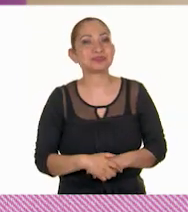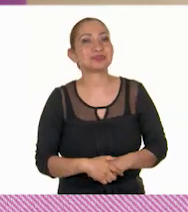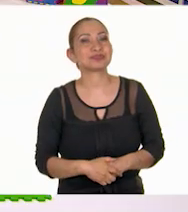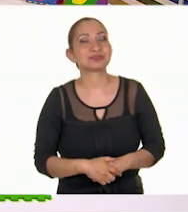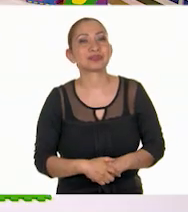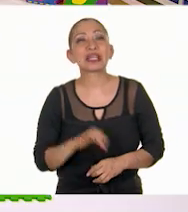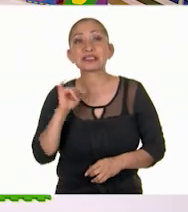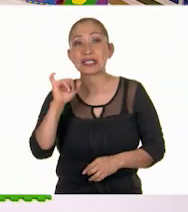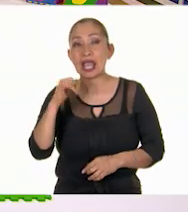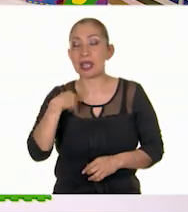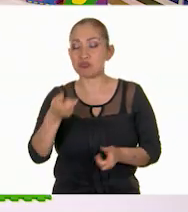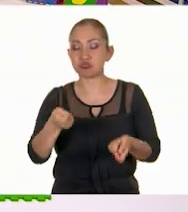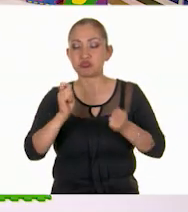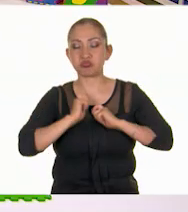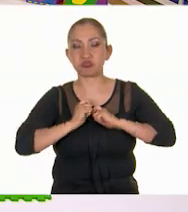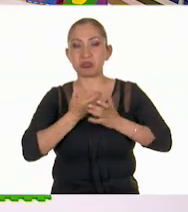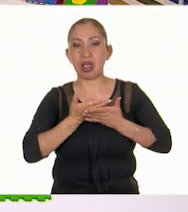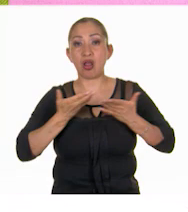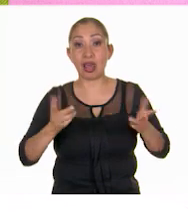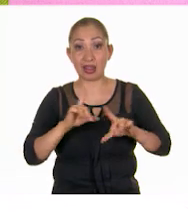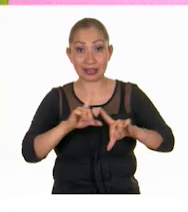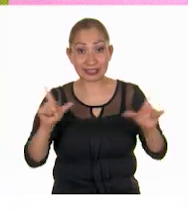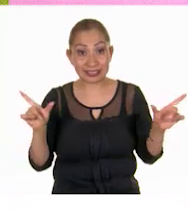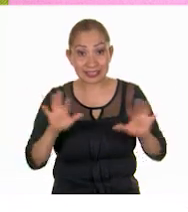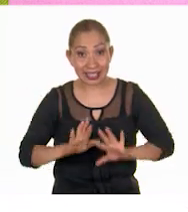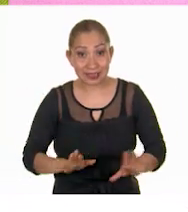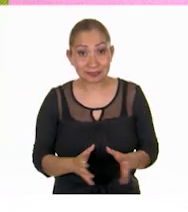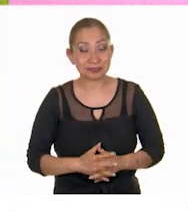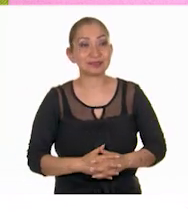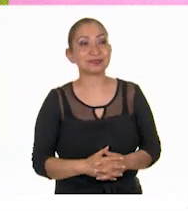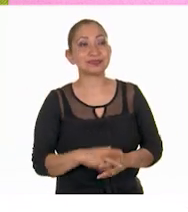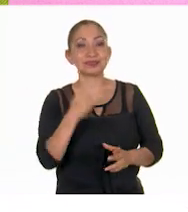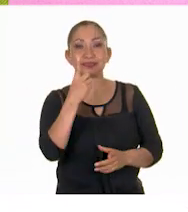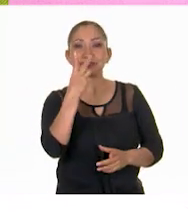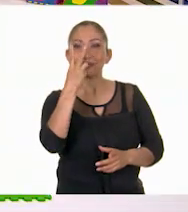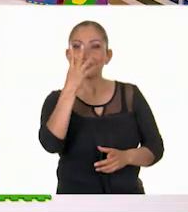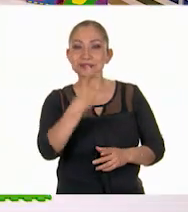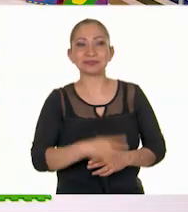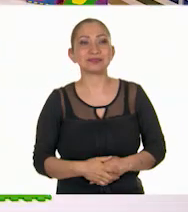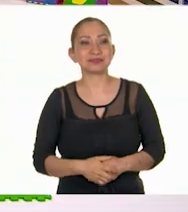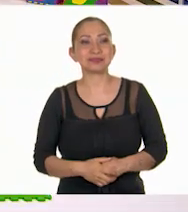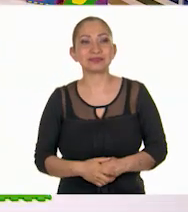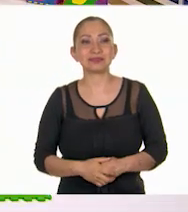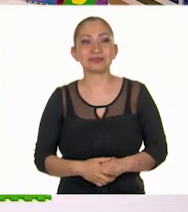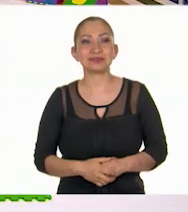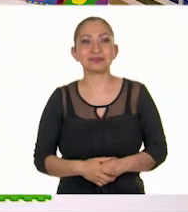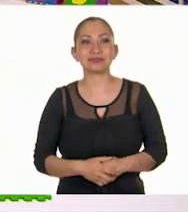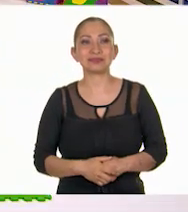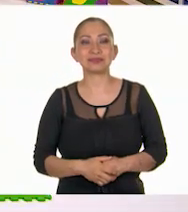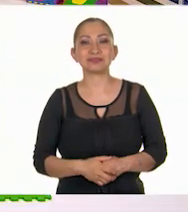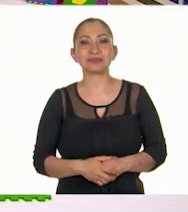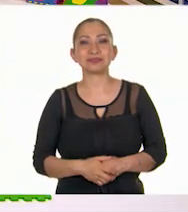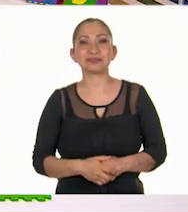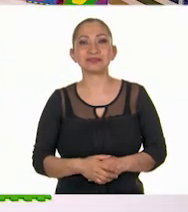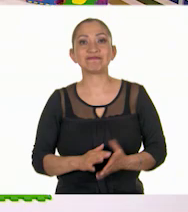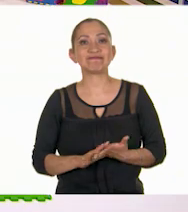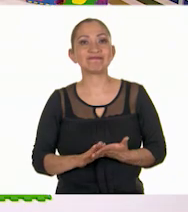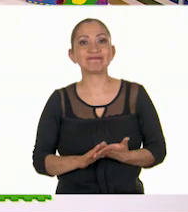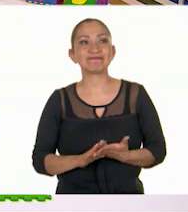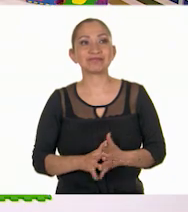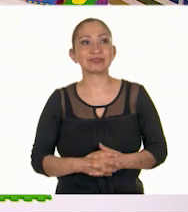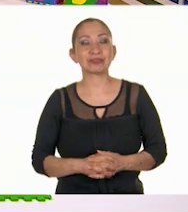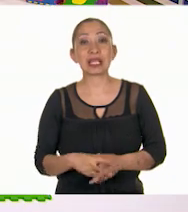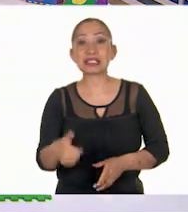Sí, es nuestro turno. ¿Están todos listos? Una, dos, seis.